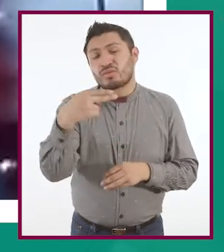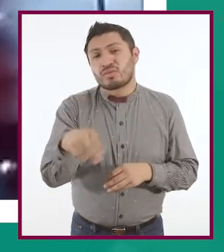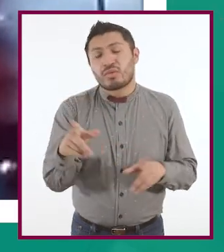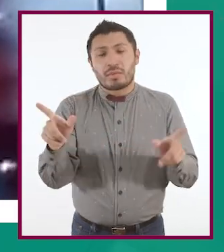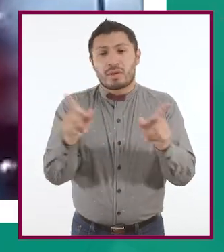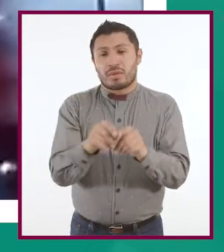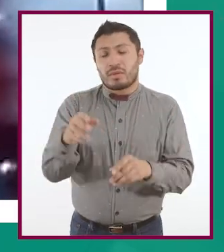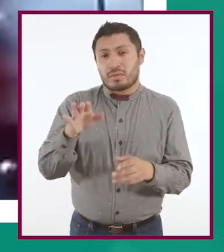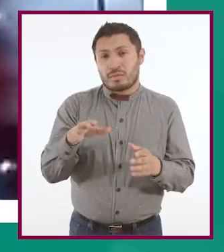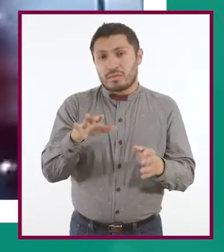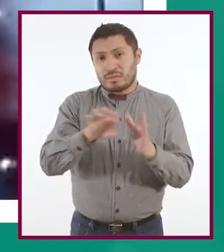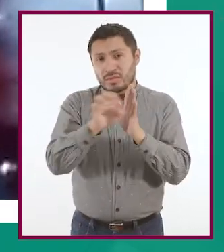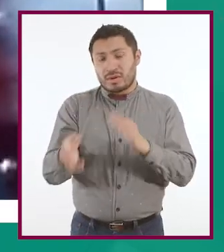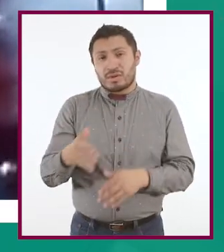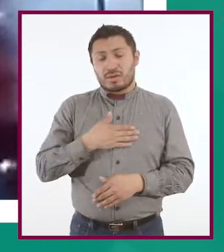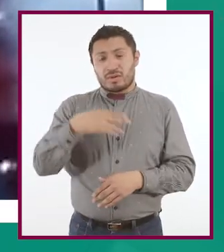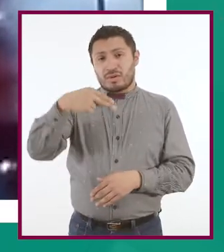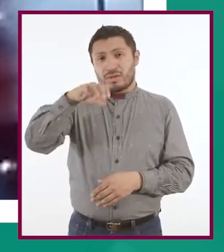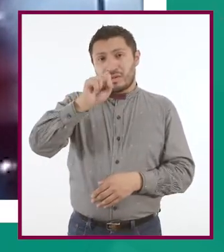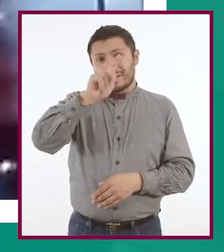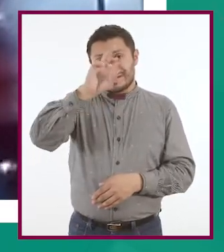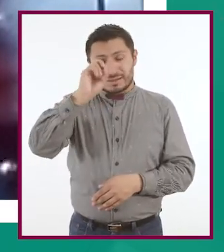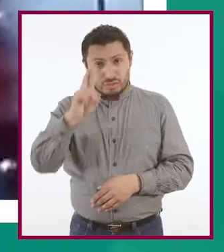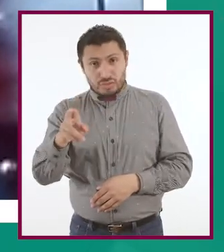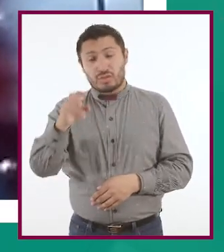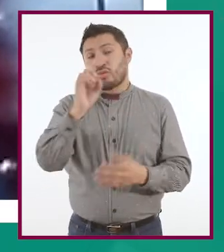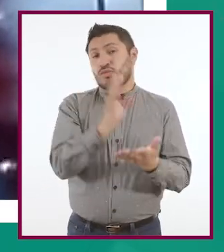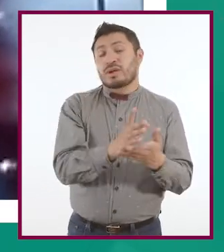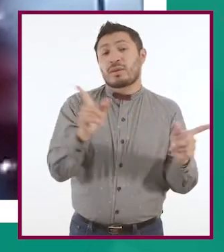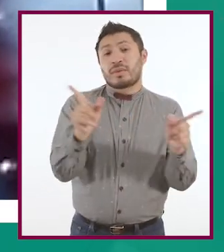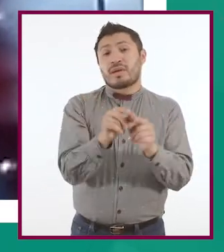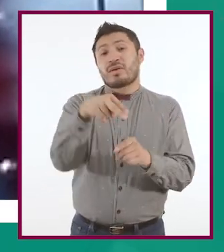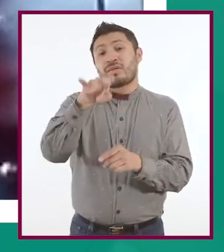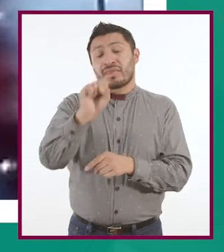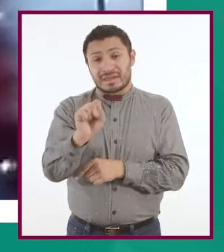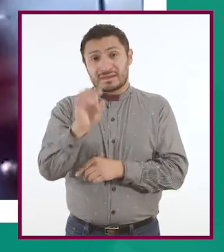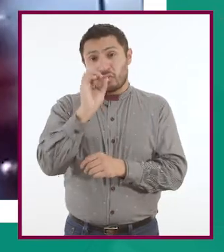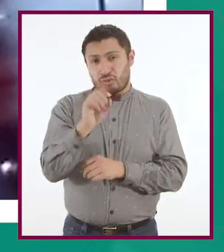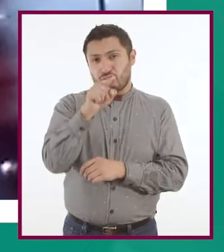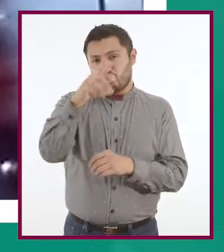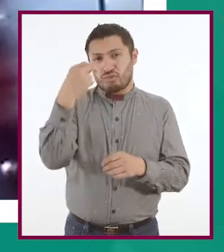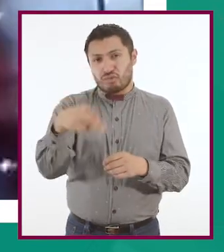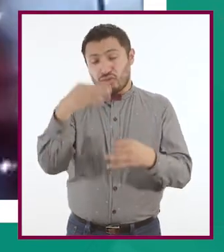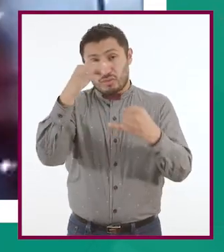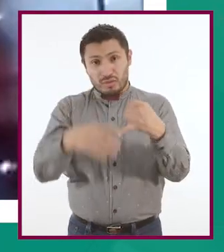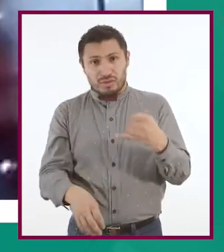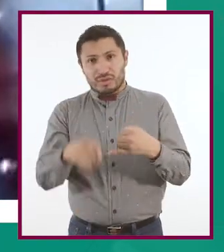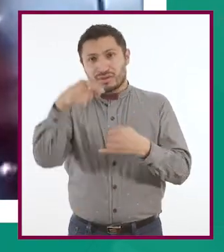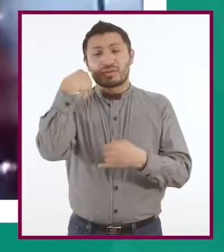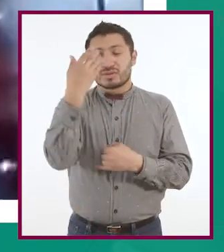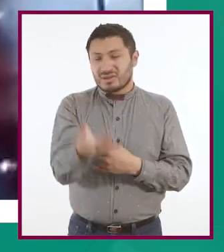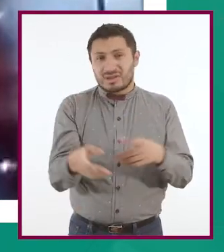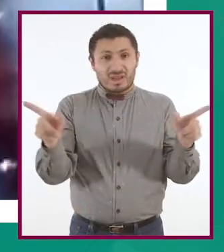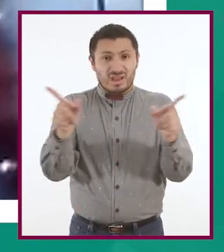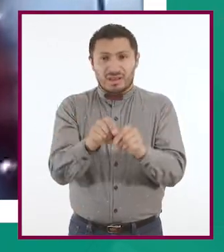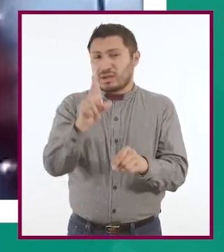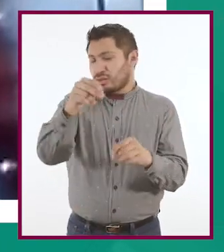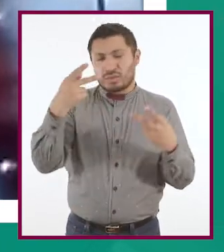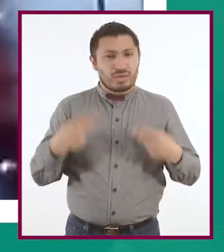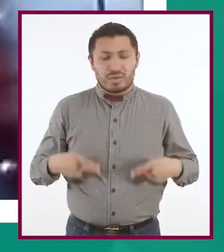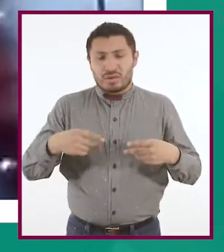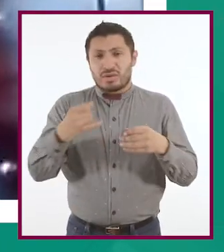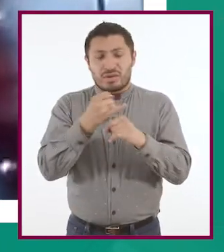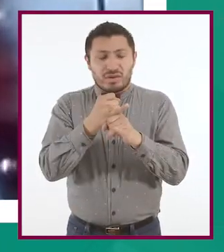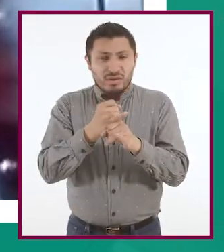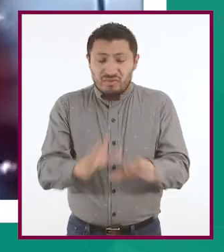en mi caso, que es Néstor, podría ser nada más Nést o en el caso de los apellidos. Ya si lo quieres conservar, simplemente no subas información muy personal, que sepan